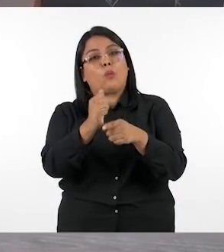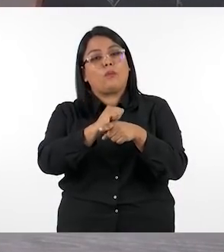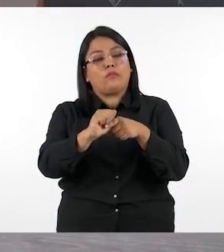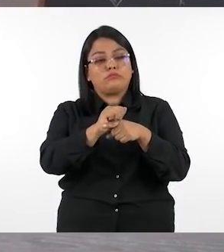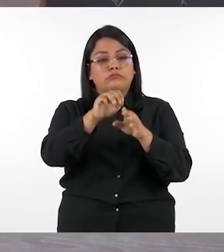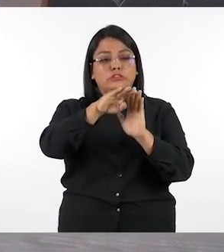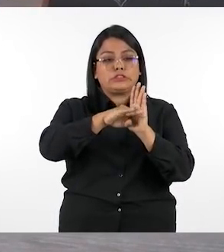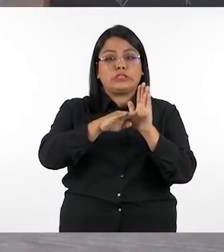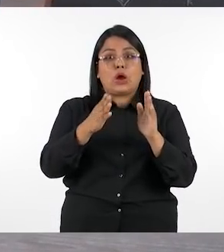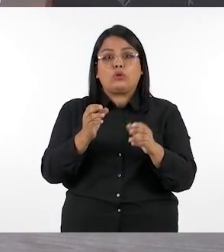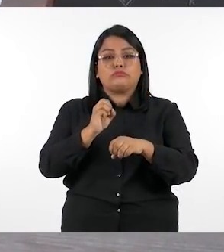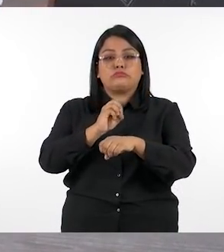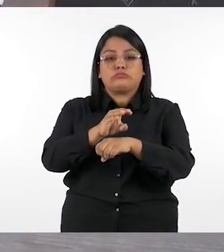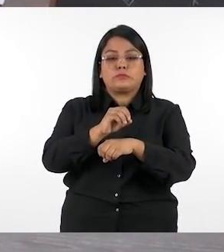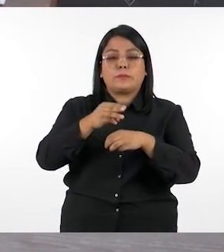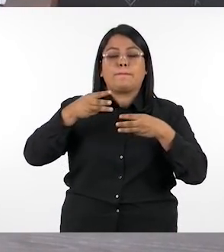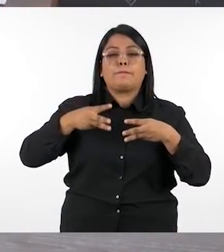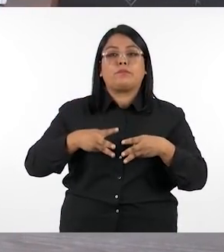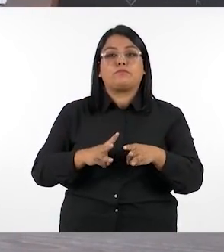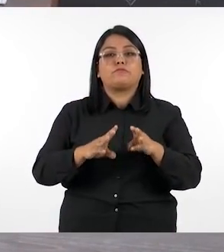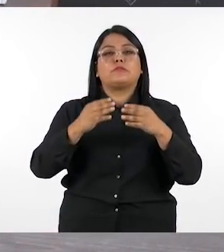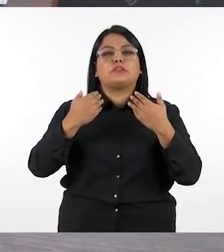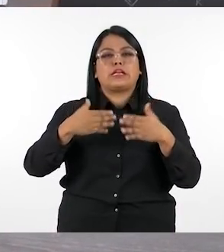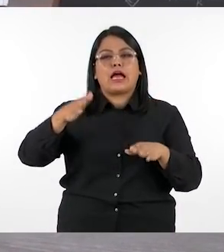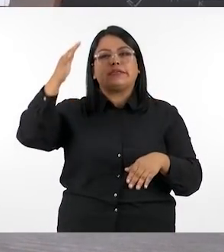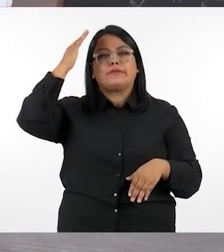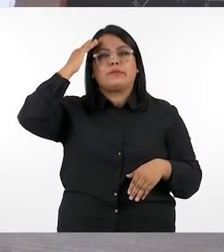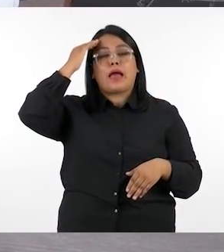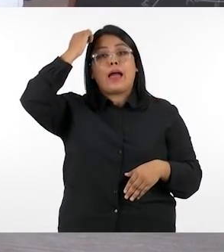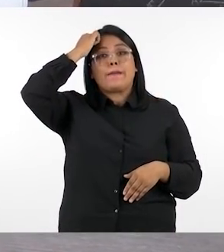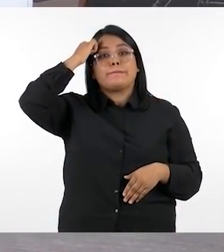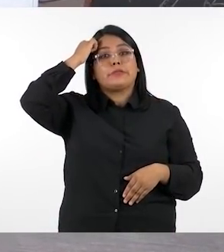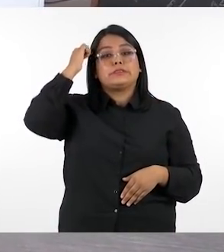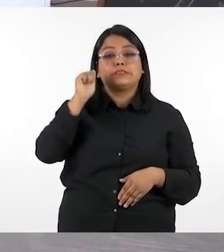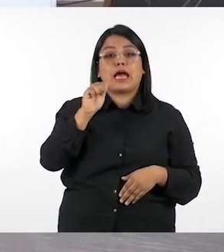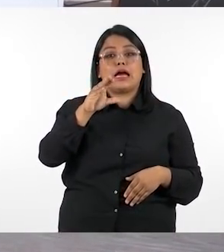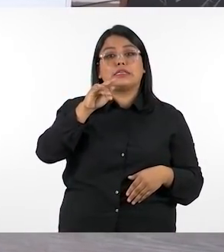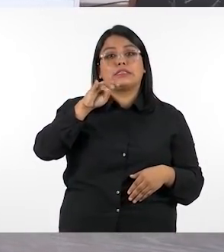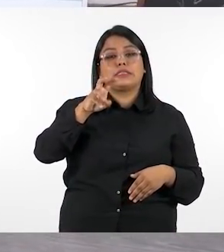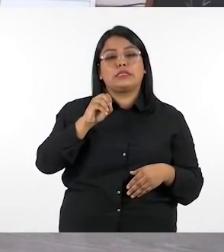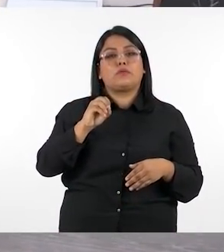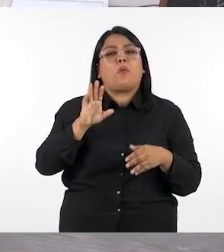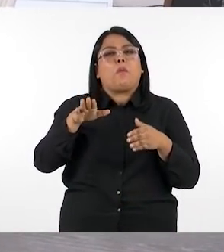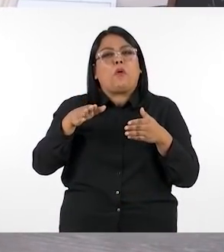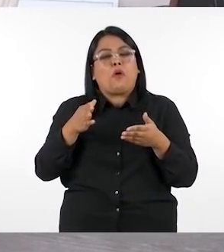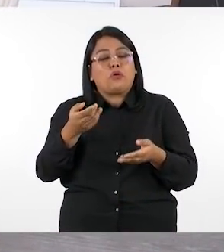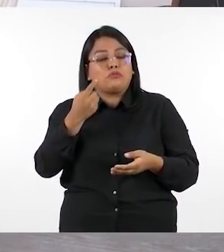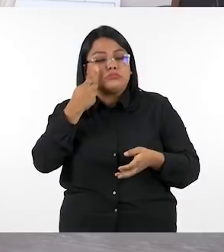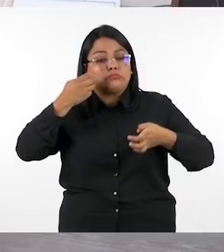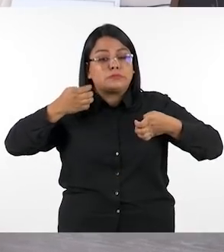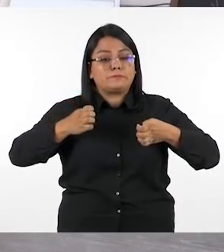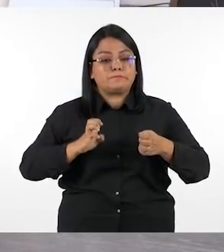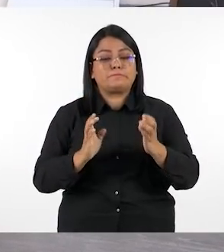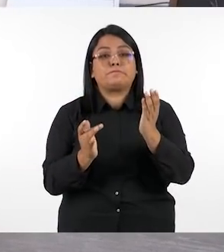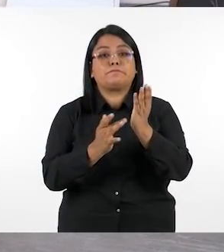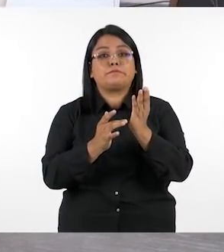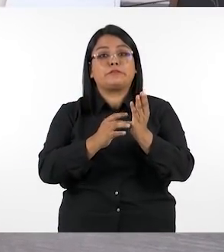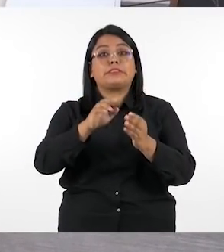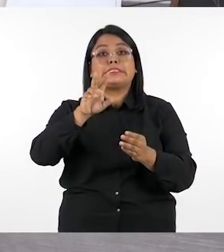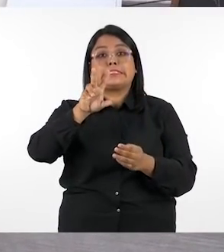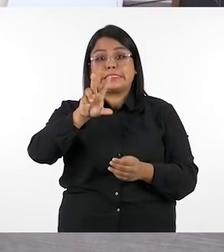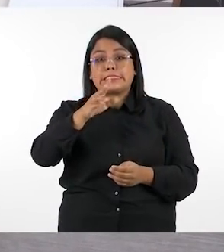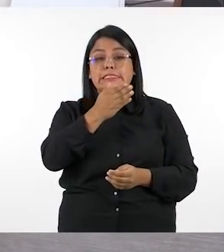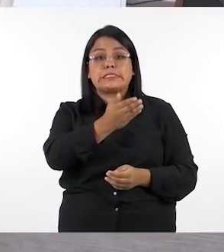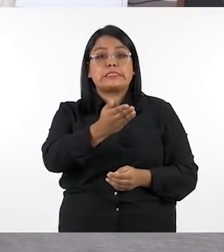o sugerencia metodológica también hemos conocido sobre el aprendizaje activo porque al final decíamos que la estrategia técnica tenía tres